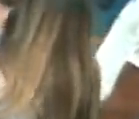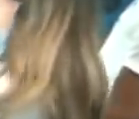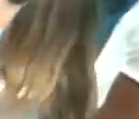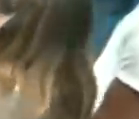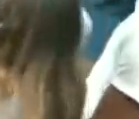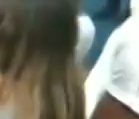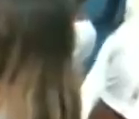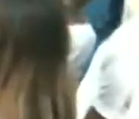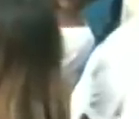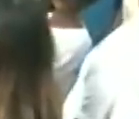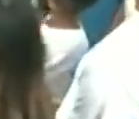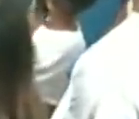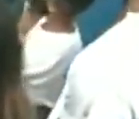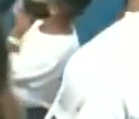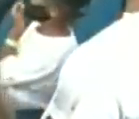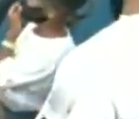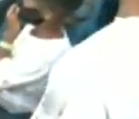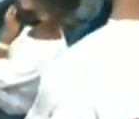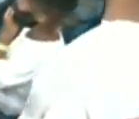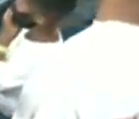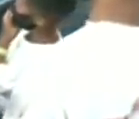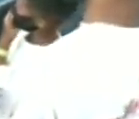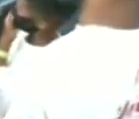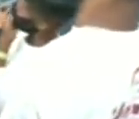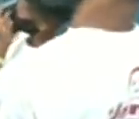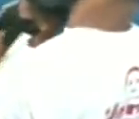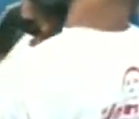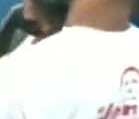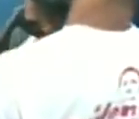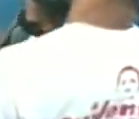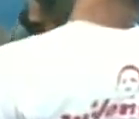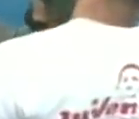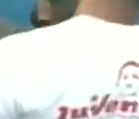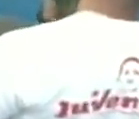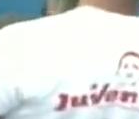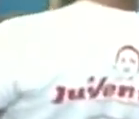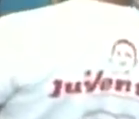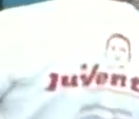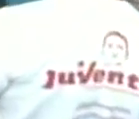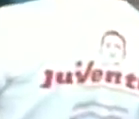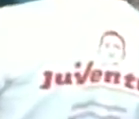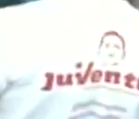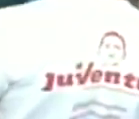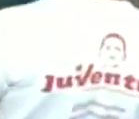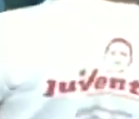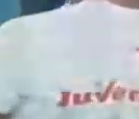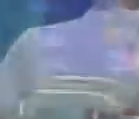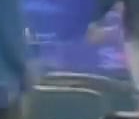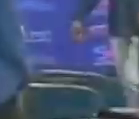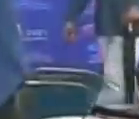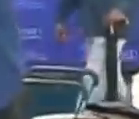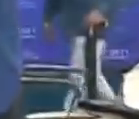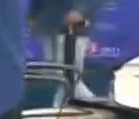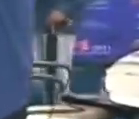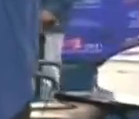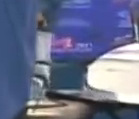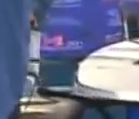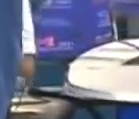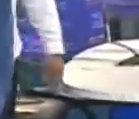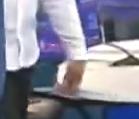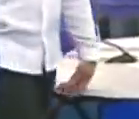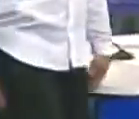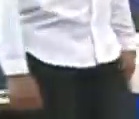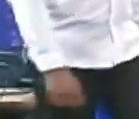venezuela representantes de la organización bolivariana de estudiantes rectores y rectoras de universidades del